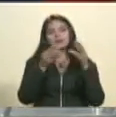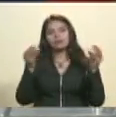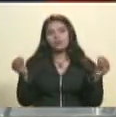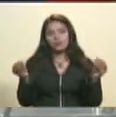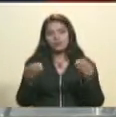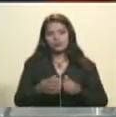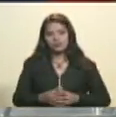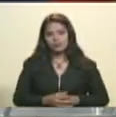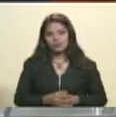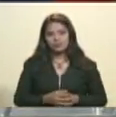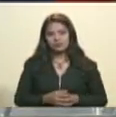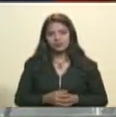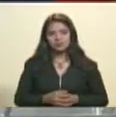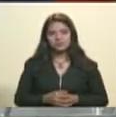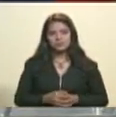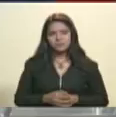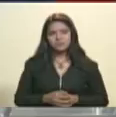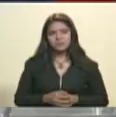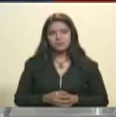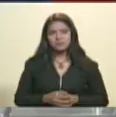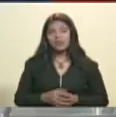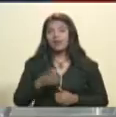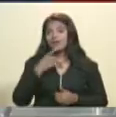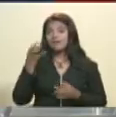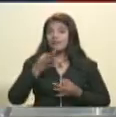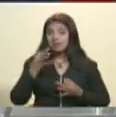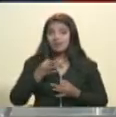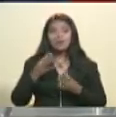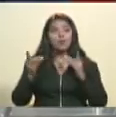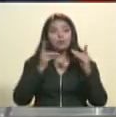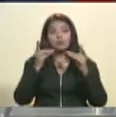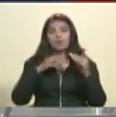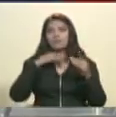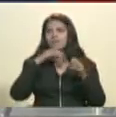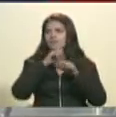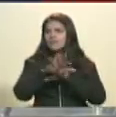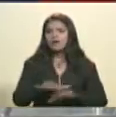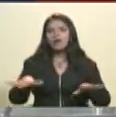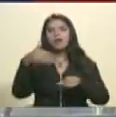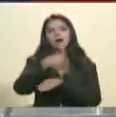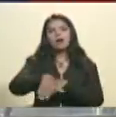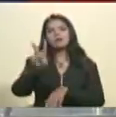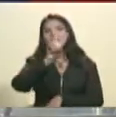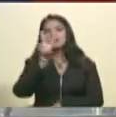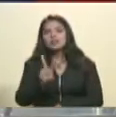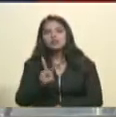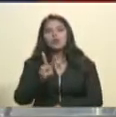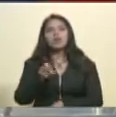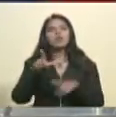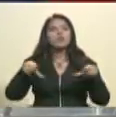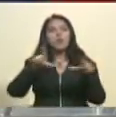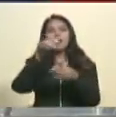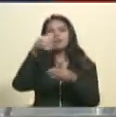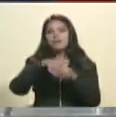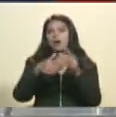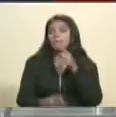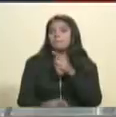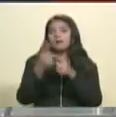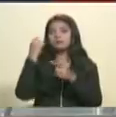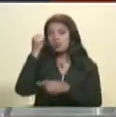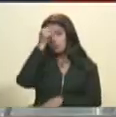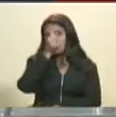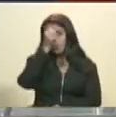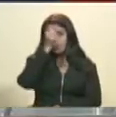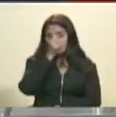todos, en estos días en que el verdadero diálogo colmó las calles de Venezuela, los centros de votación, el pasado domingo